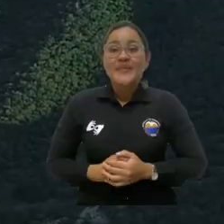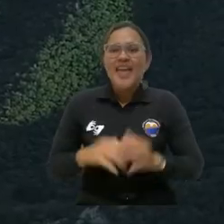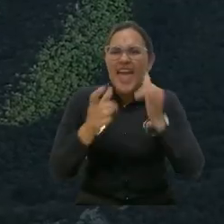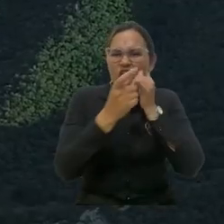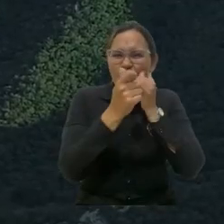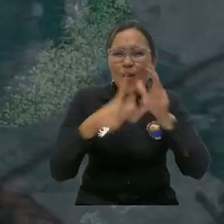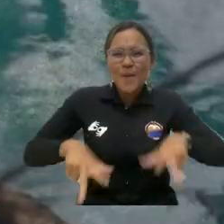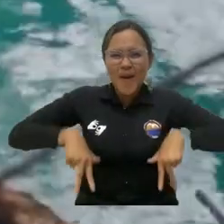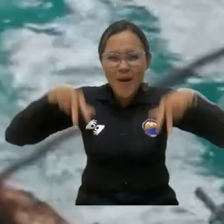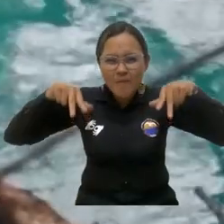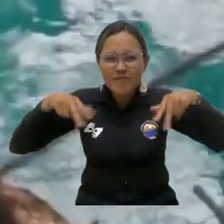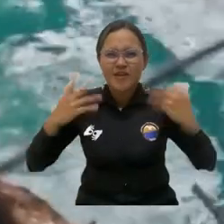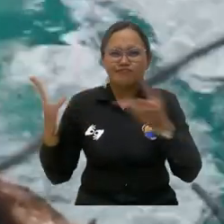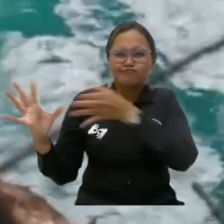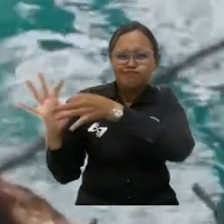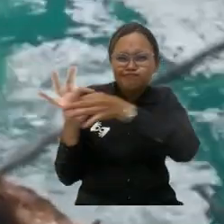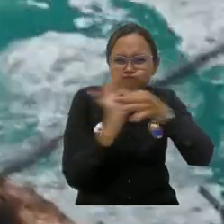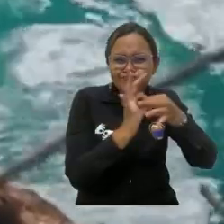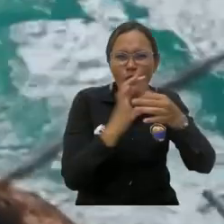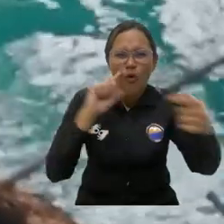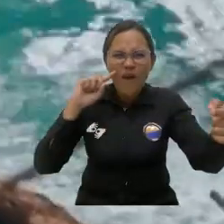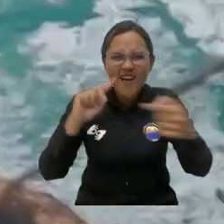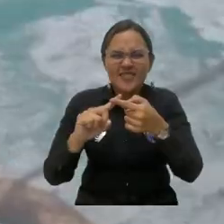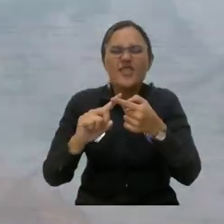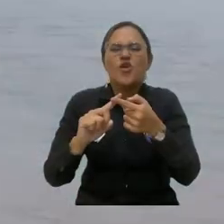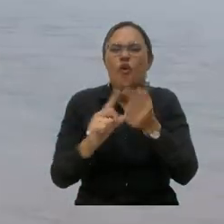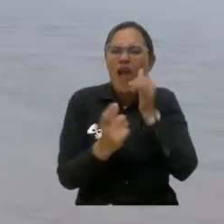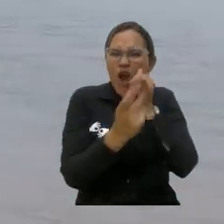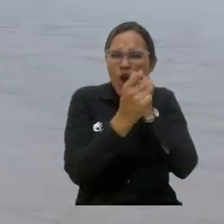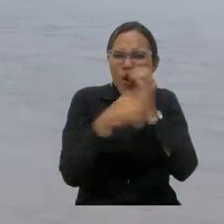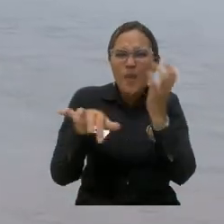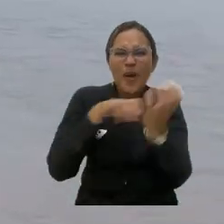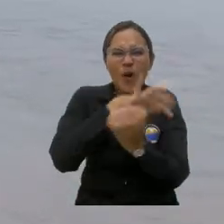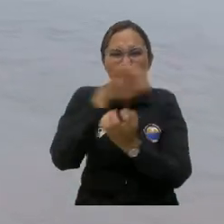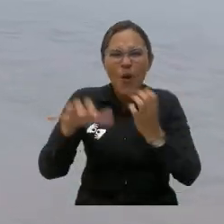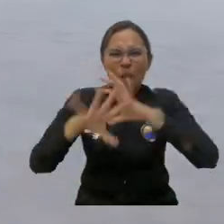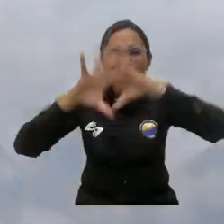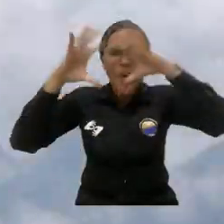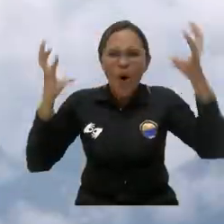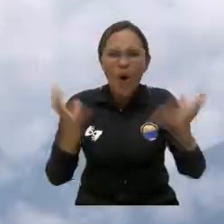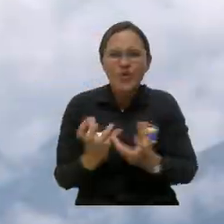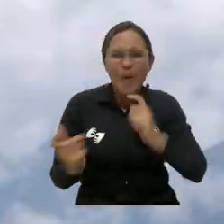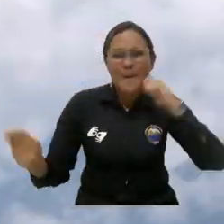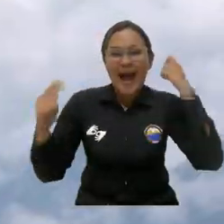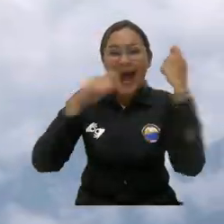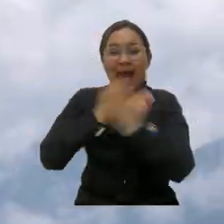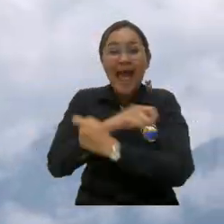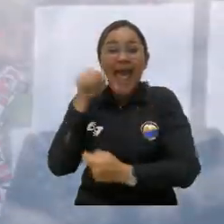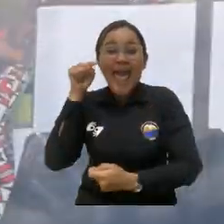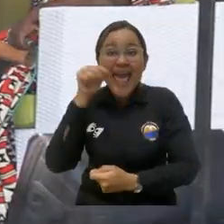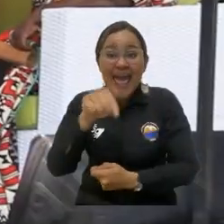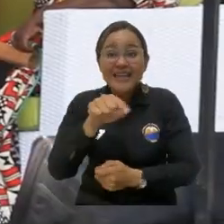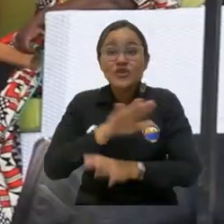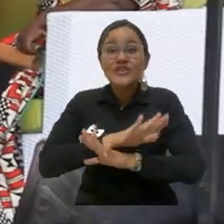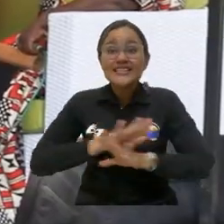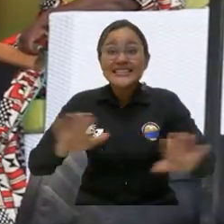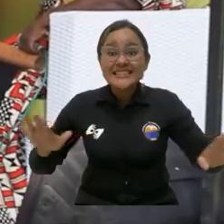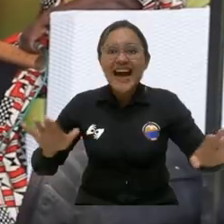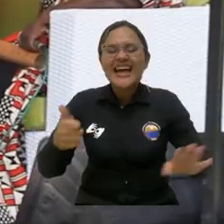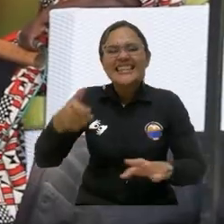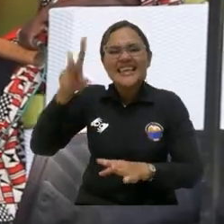Economías para la vida, alianzas para practicar la economía ecológica en un mundo en transición, fue el eje central de la